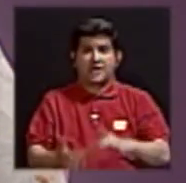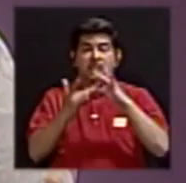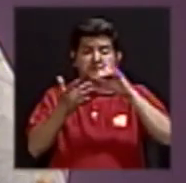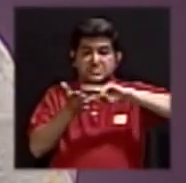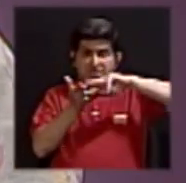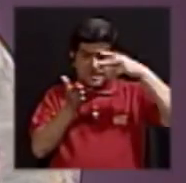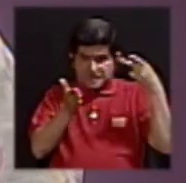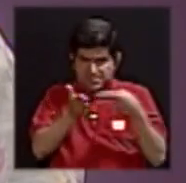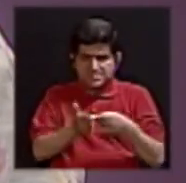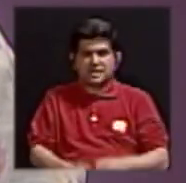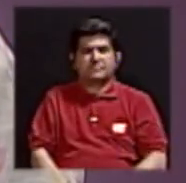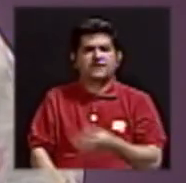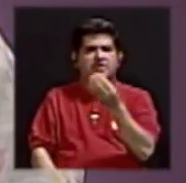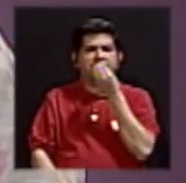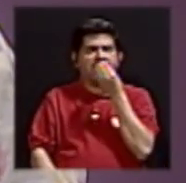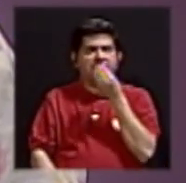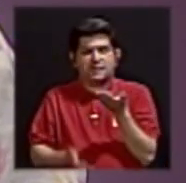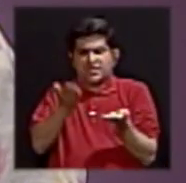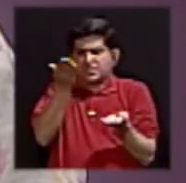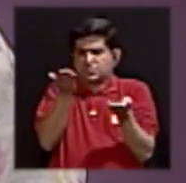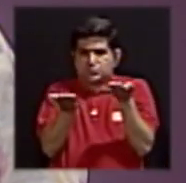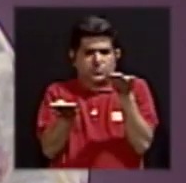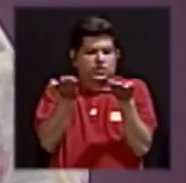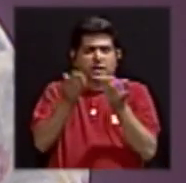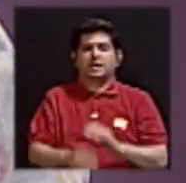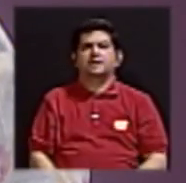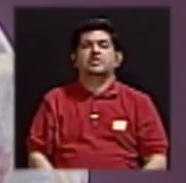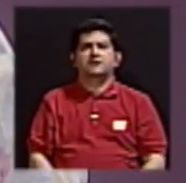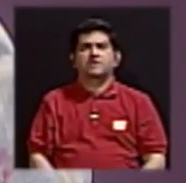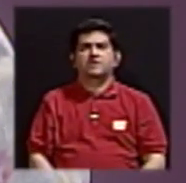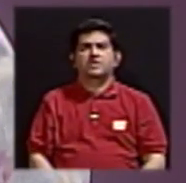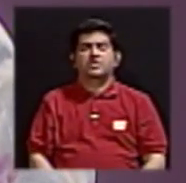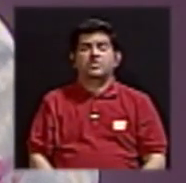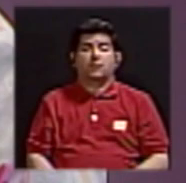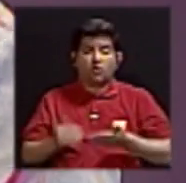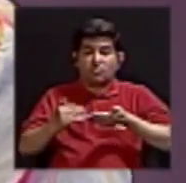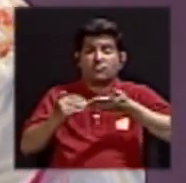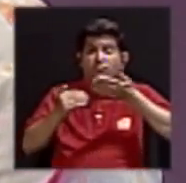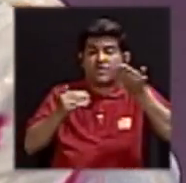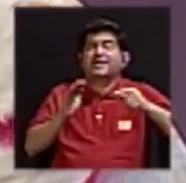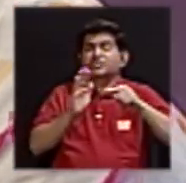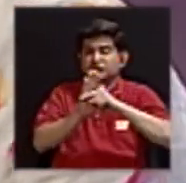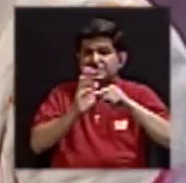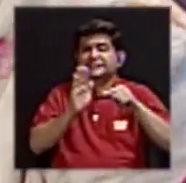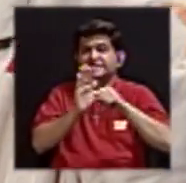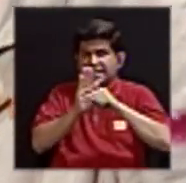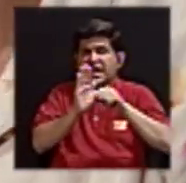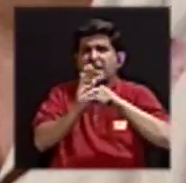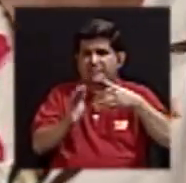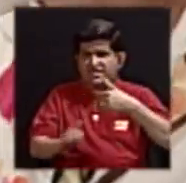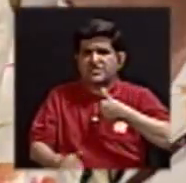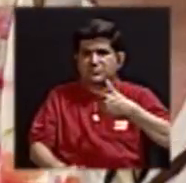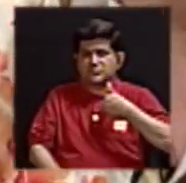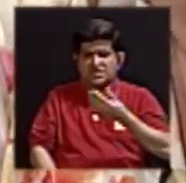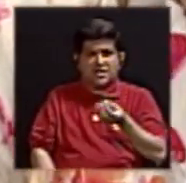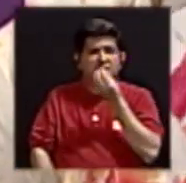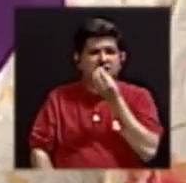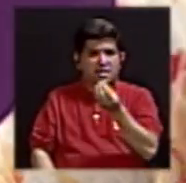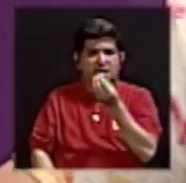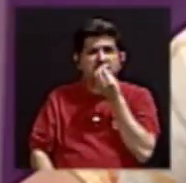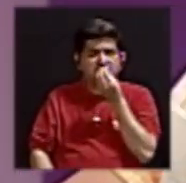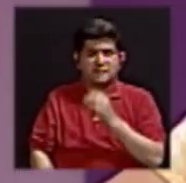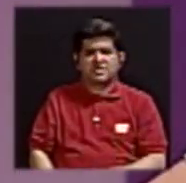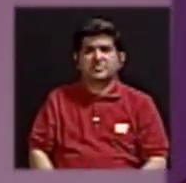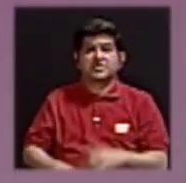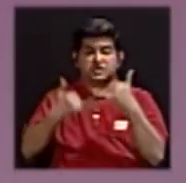trata de una alimentación balanceada. Mucho, digamos, de los factores negativos en la alimentación